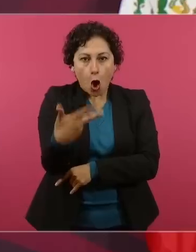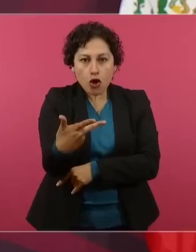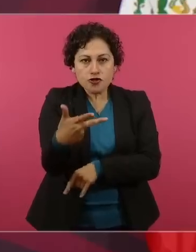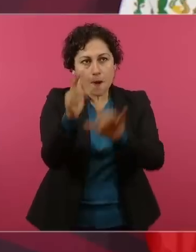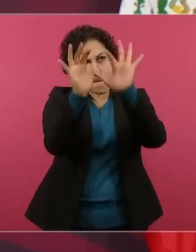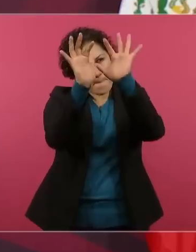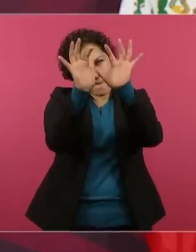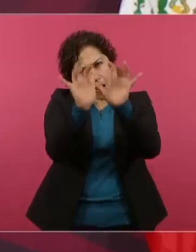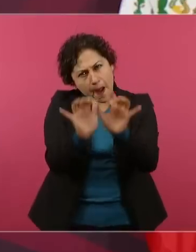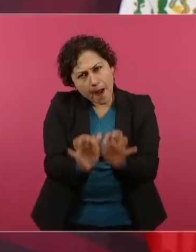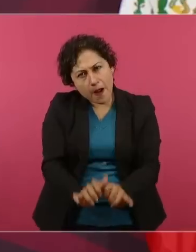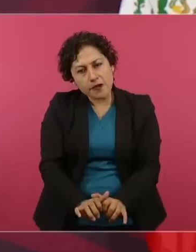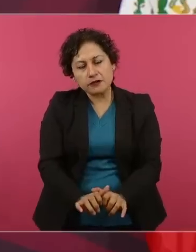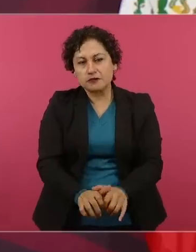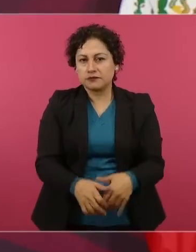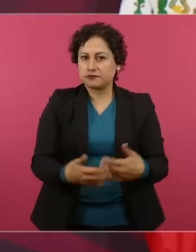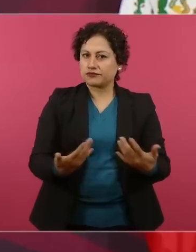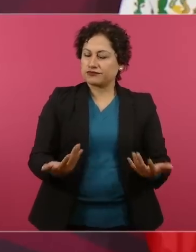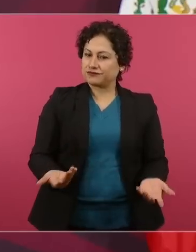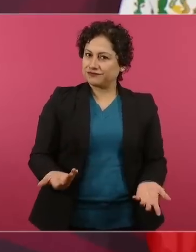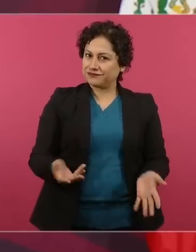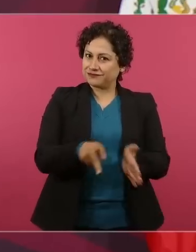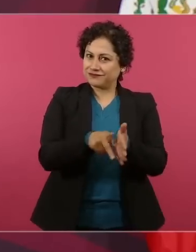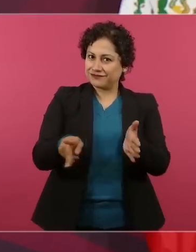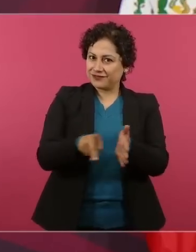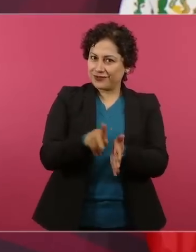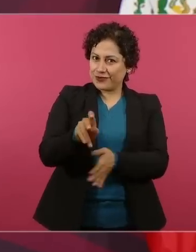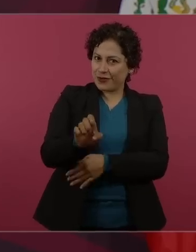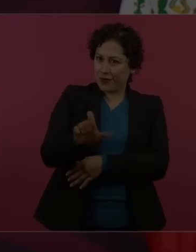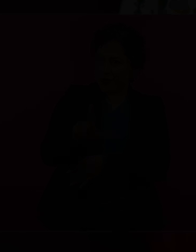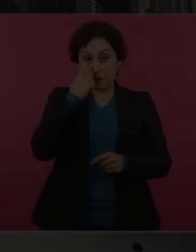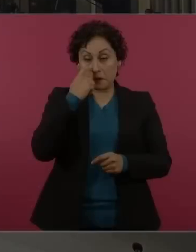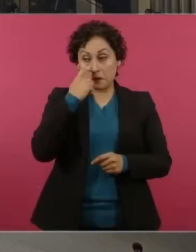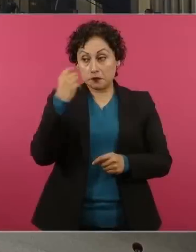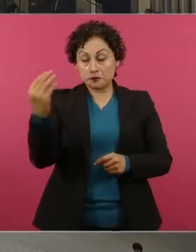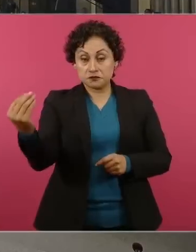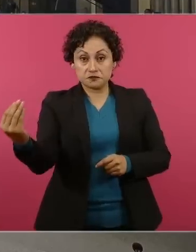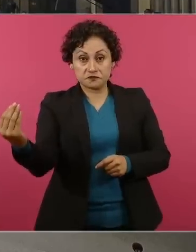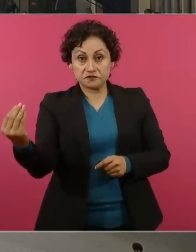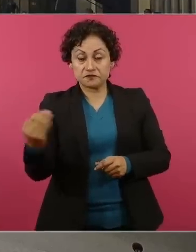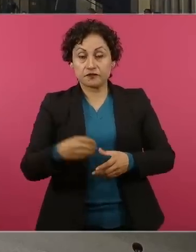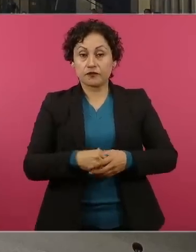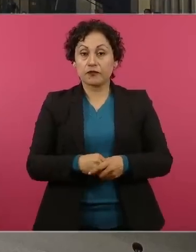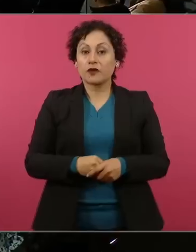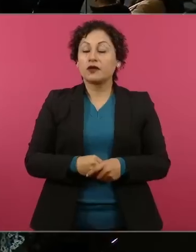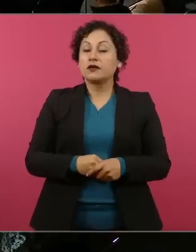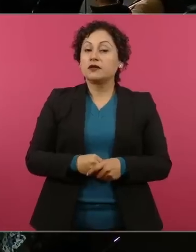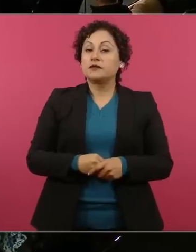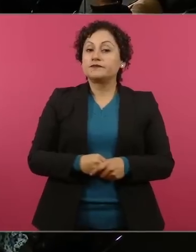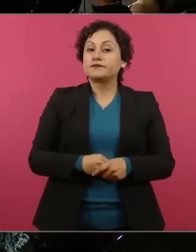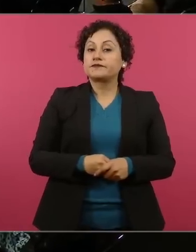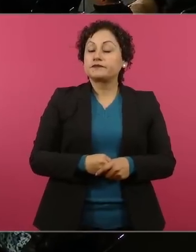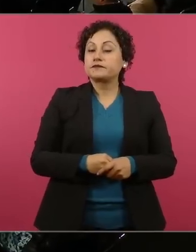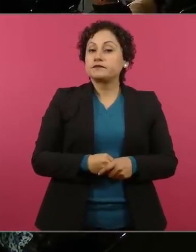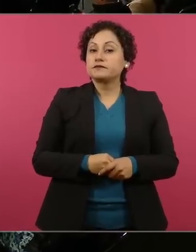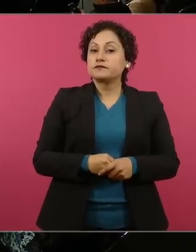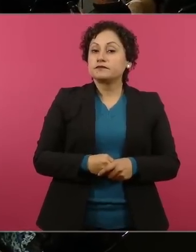¿cómo? aclaramos se está haciendo la investigación